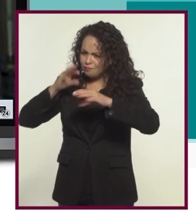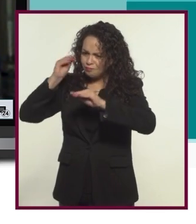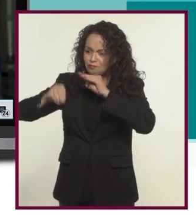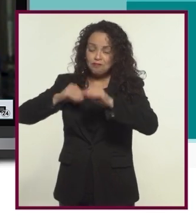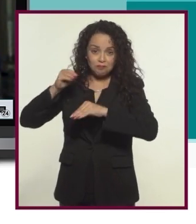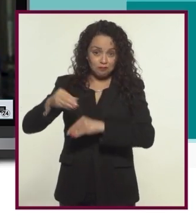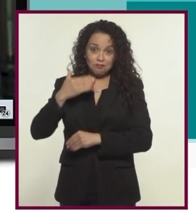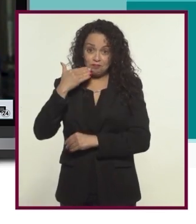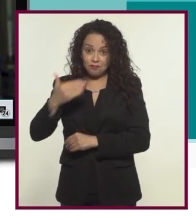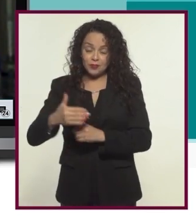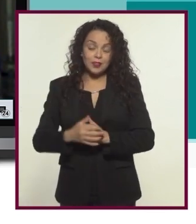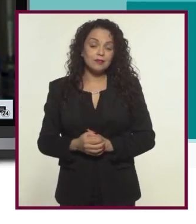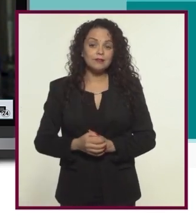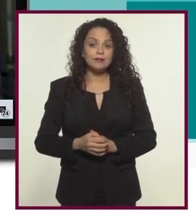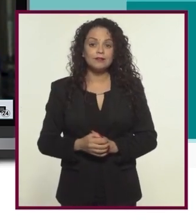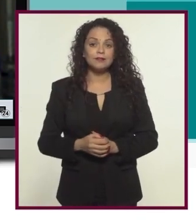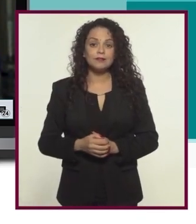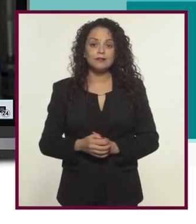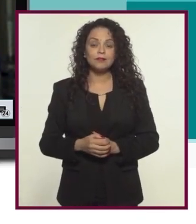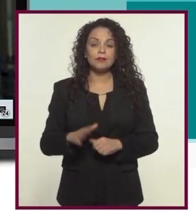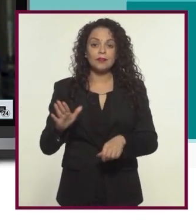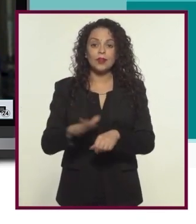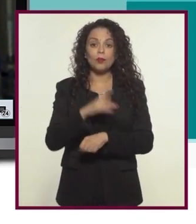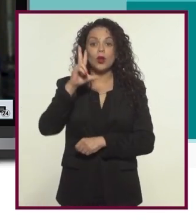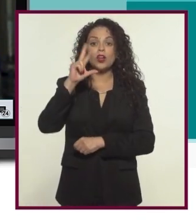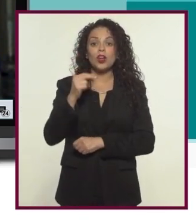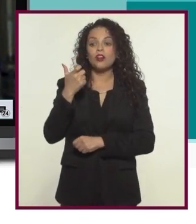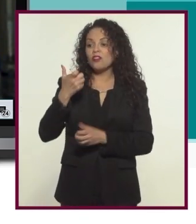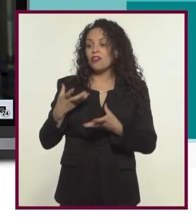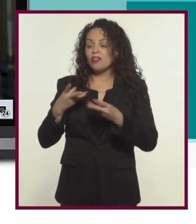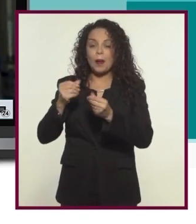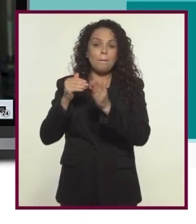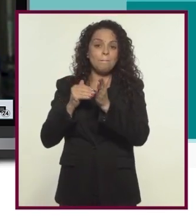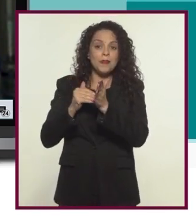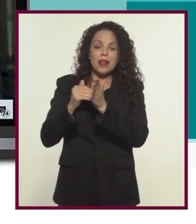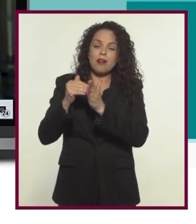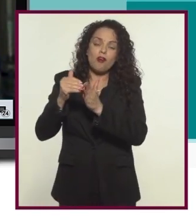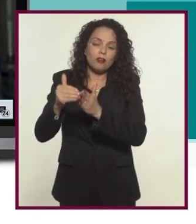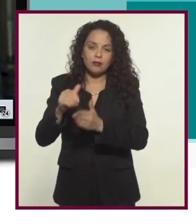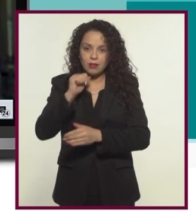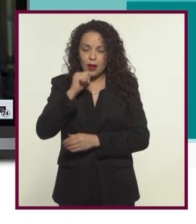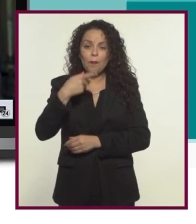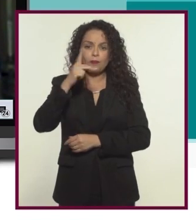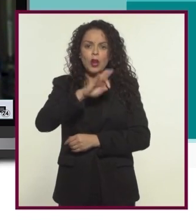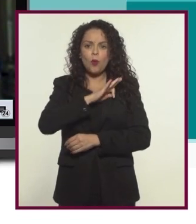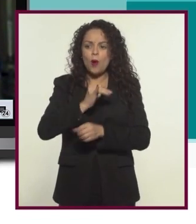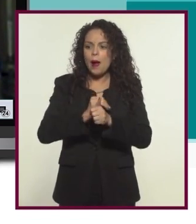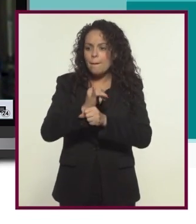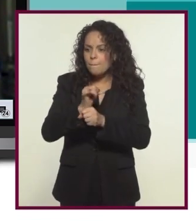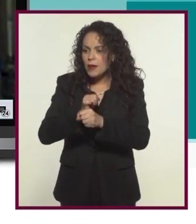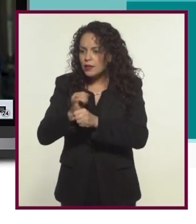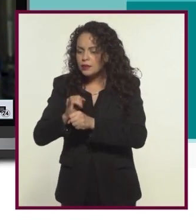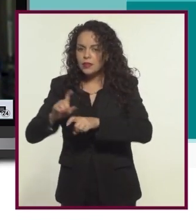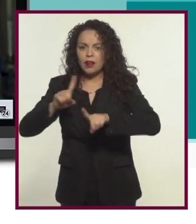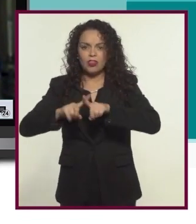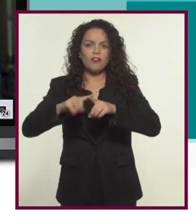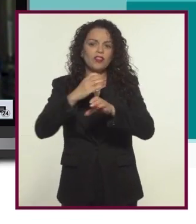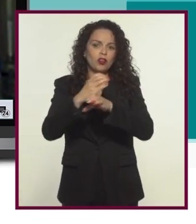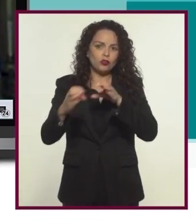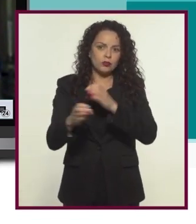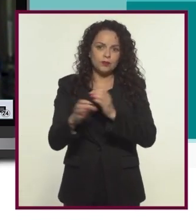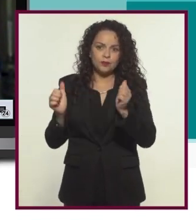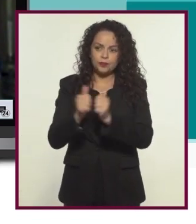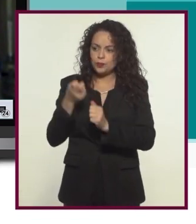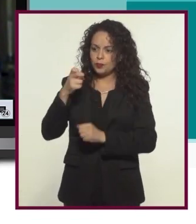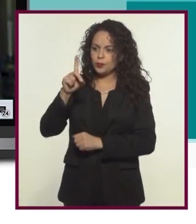también como porque cada escena no cuesta millones puedes un poco explorar